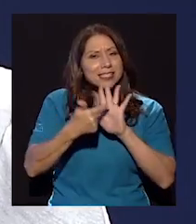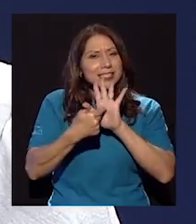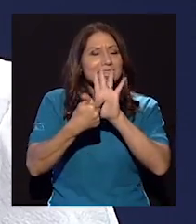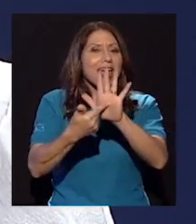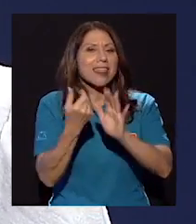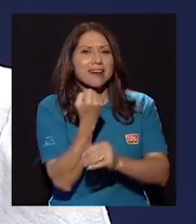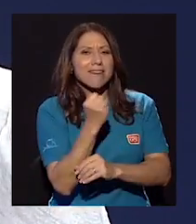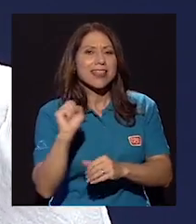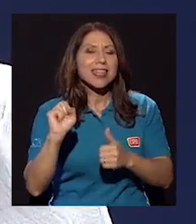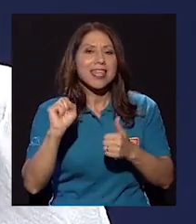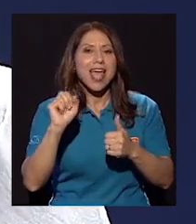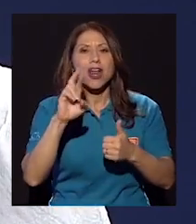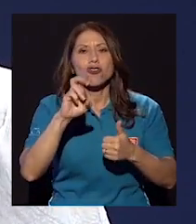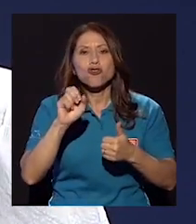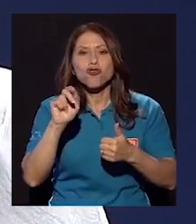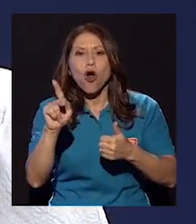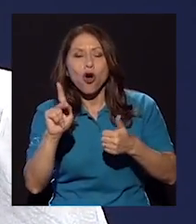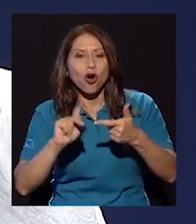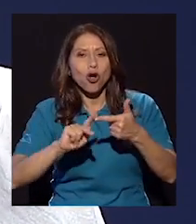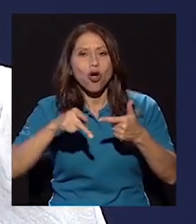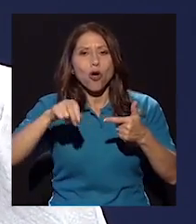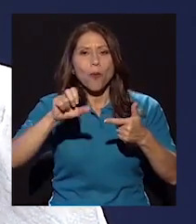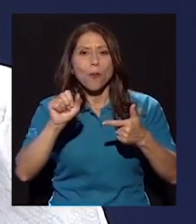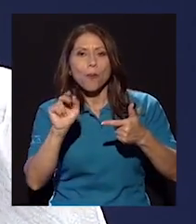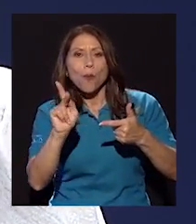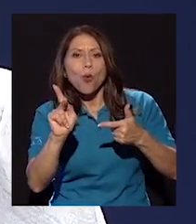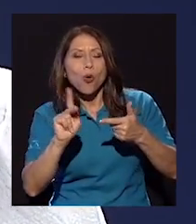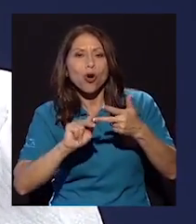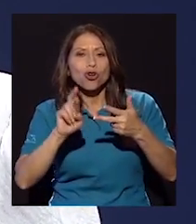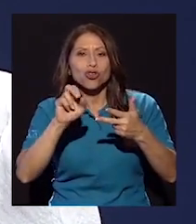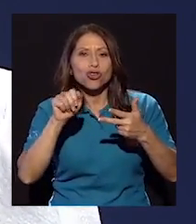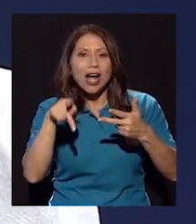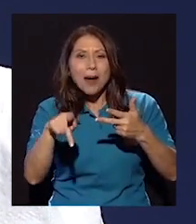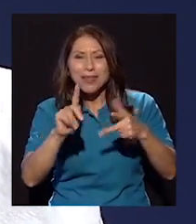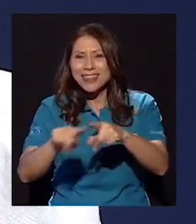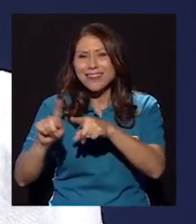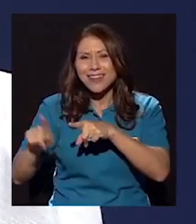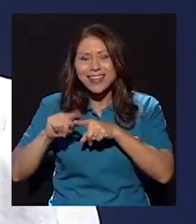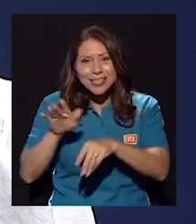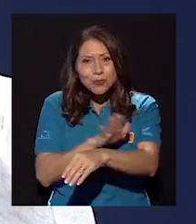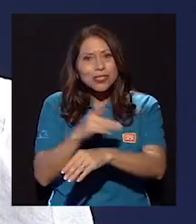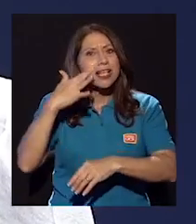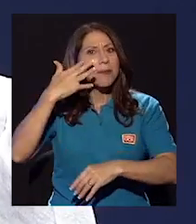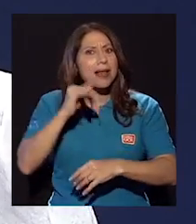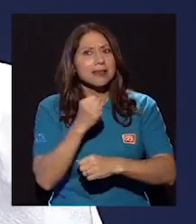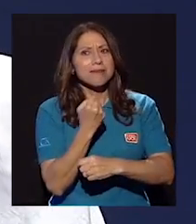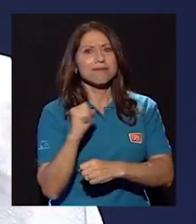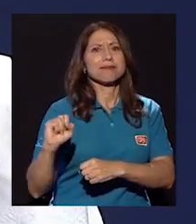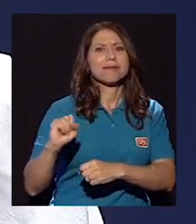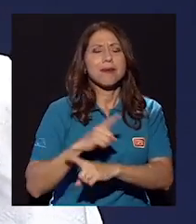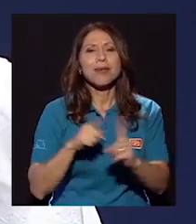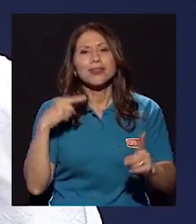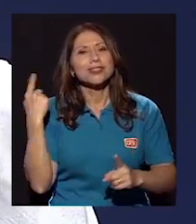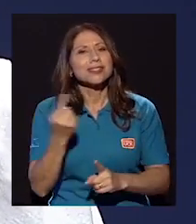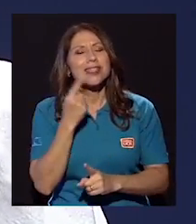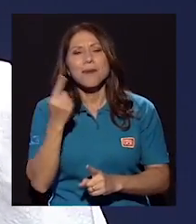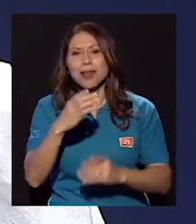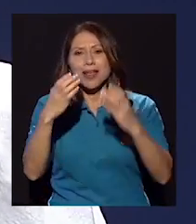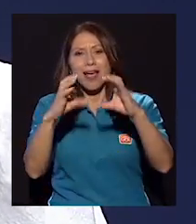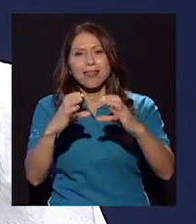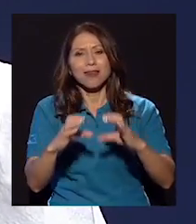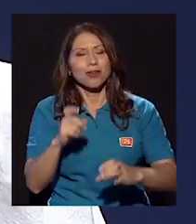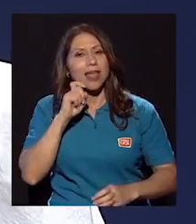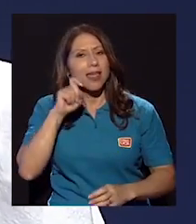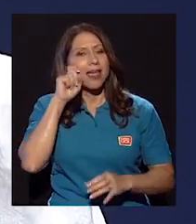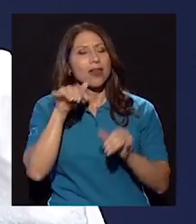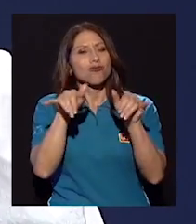en la música rock, en el punk, en el rap y un montón de géneros que parecen subversivos o antisistema y demás, las categorías de género sí que